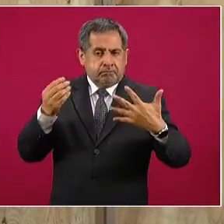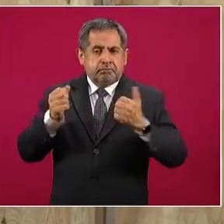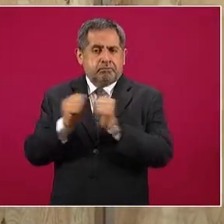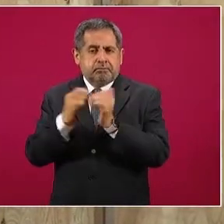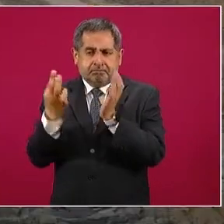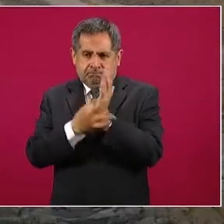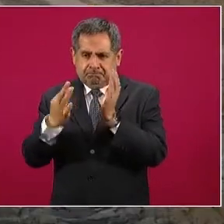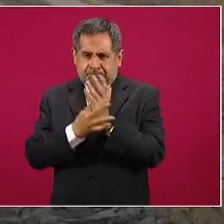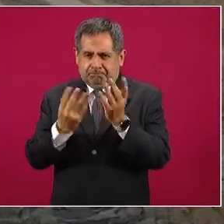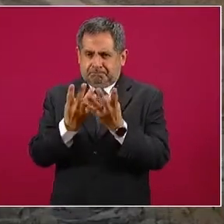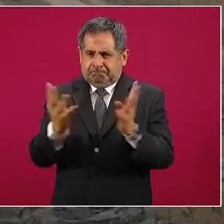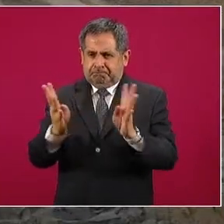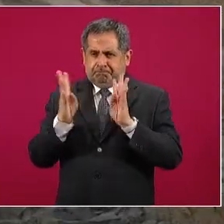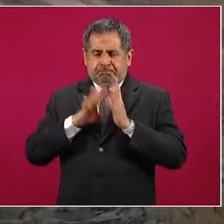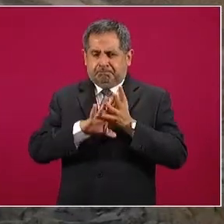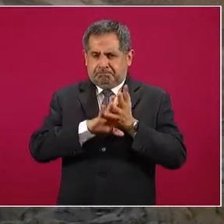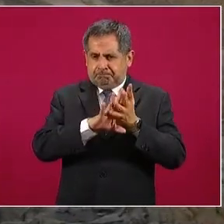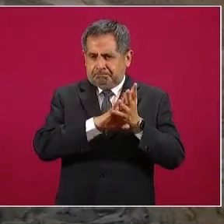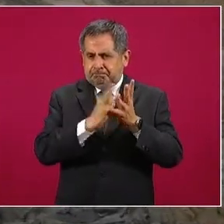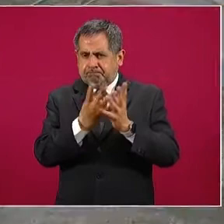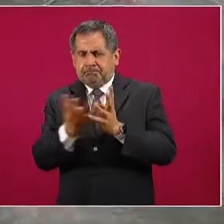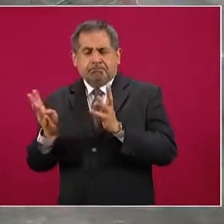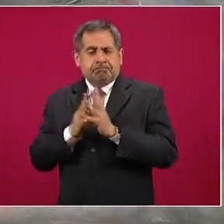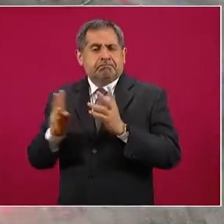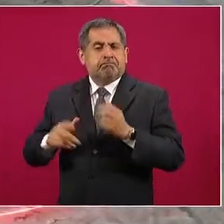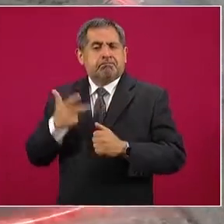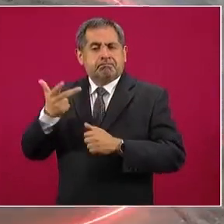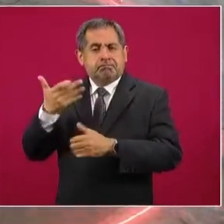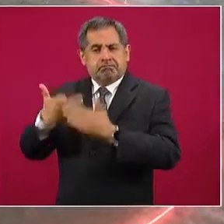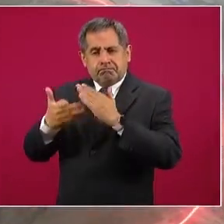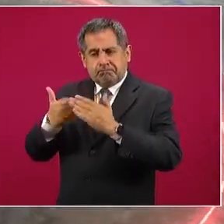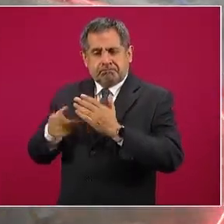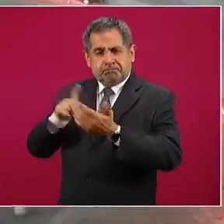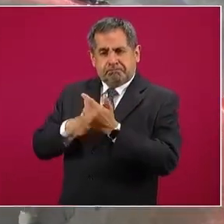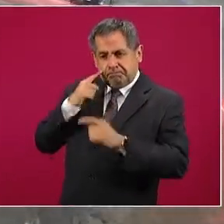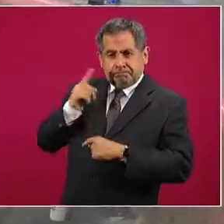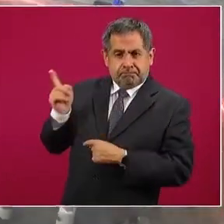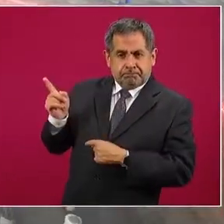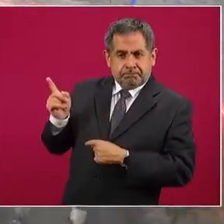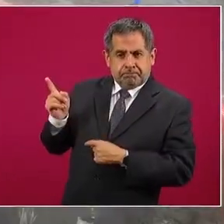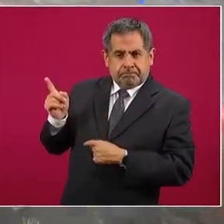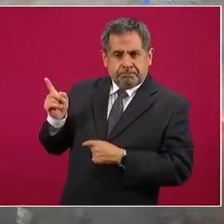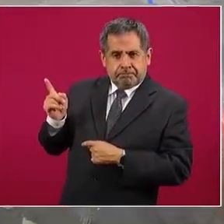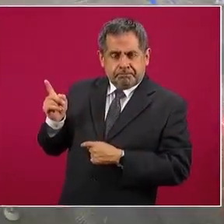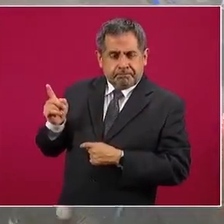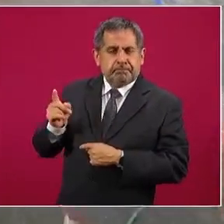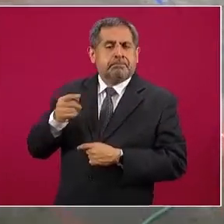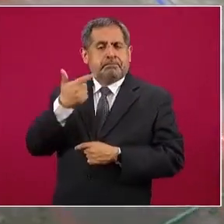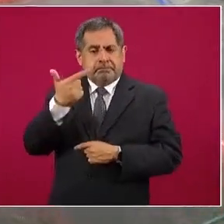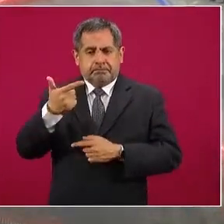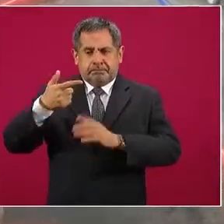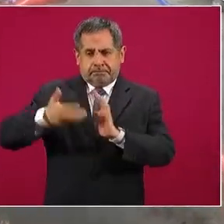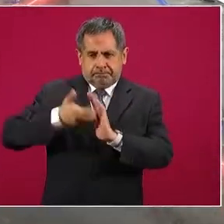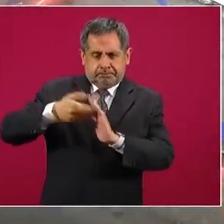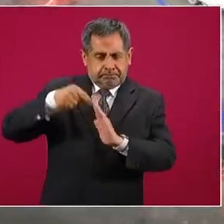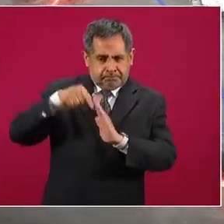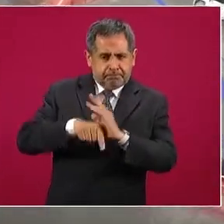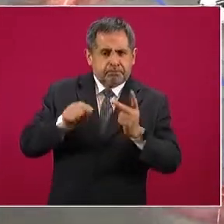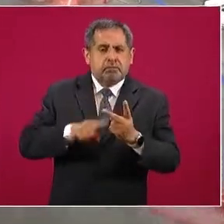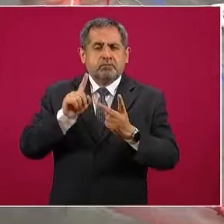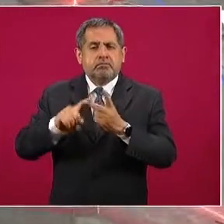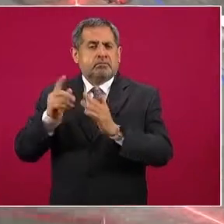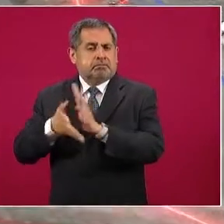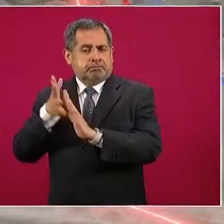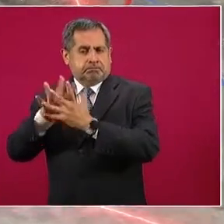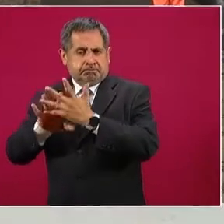colocación de simbra y 8 en formación de capa de reparto. En tanques esféricos se trabaja 7 en excavación, 1 en simbra y acero en cimentación,